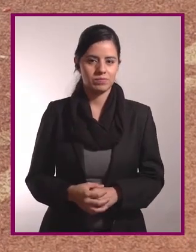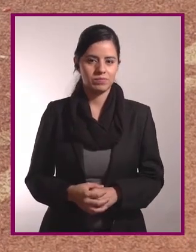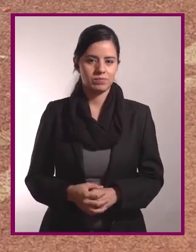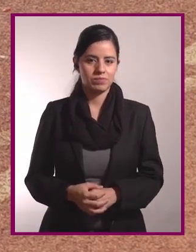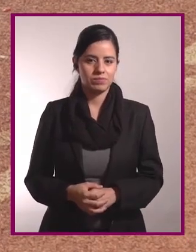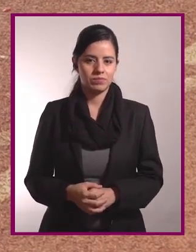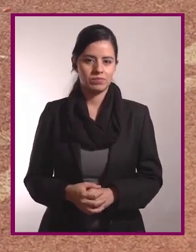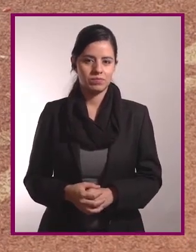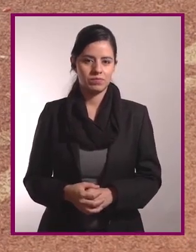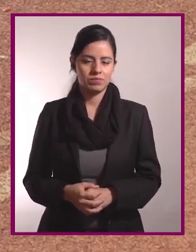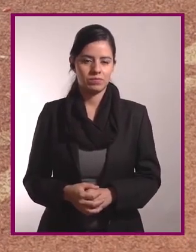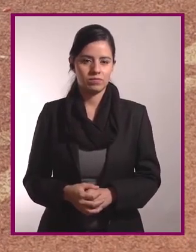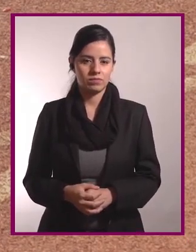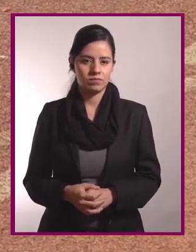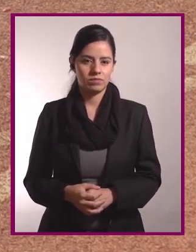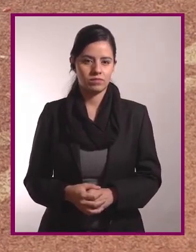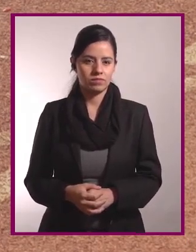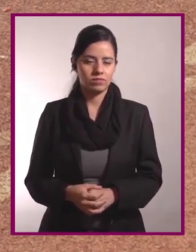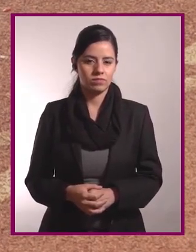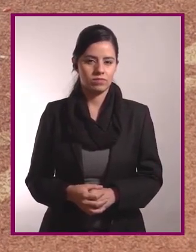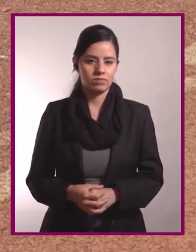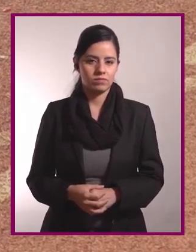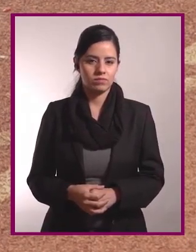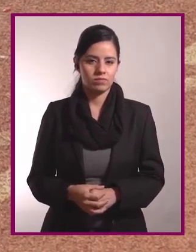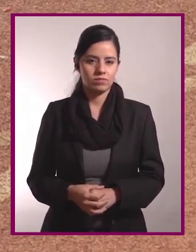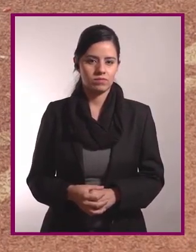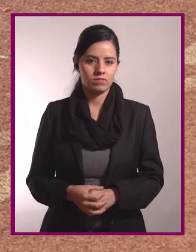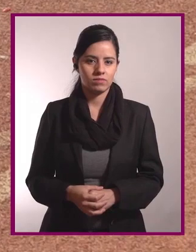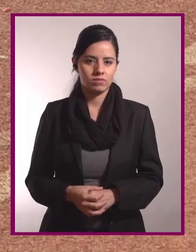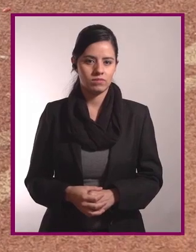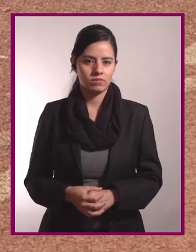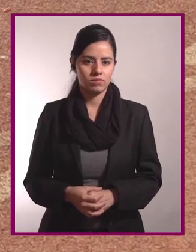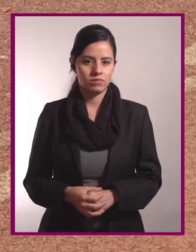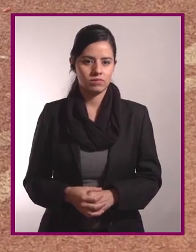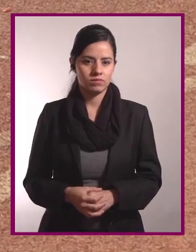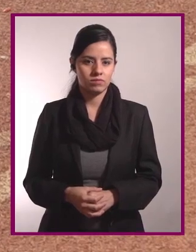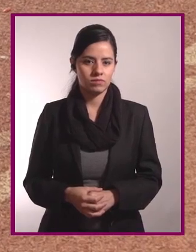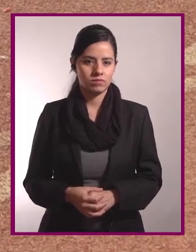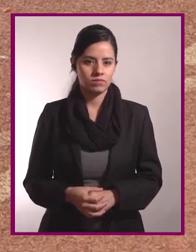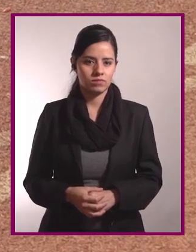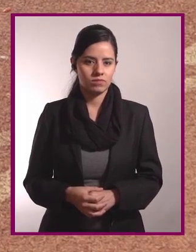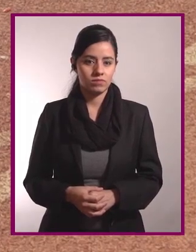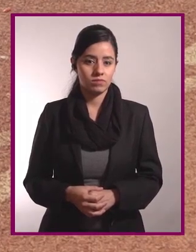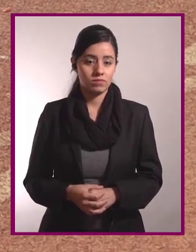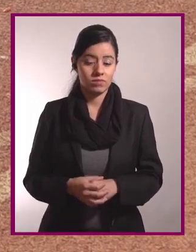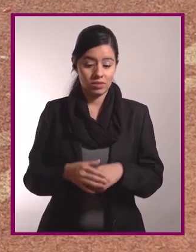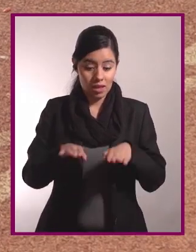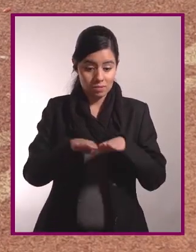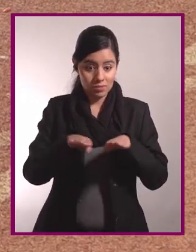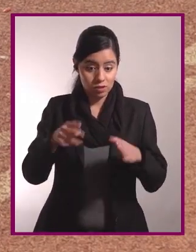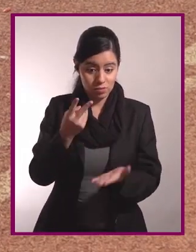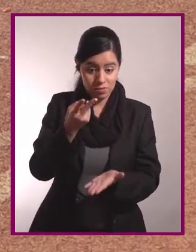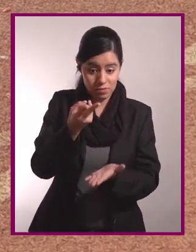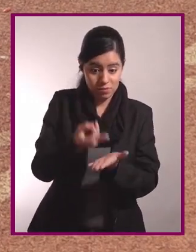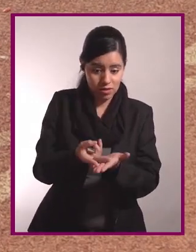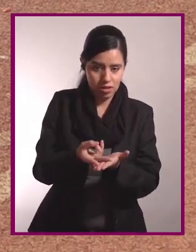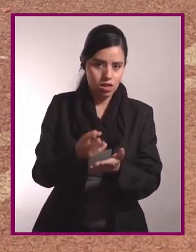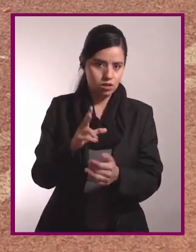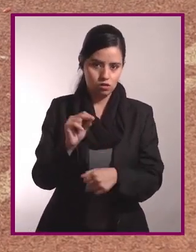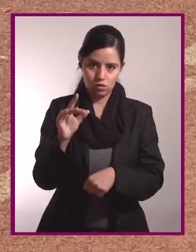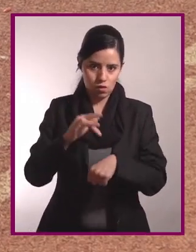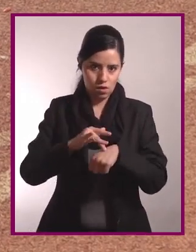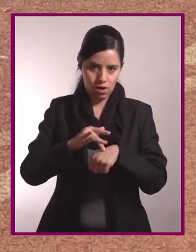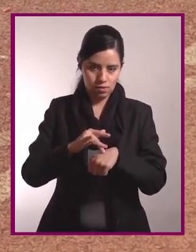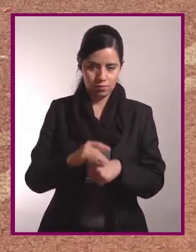estiramos las piernas y levantamos. Las piernas estiradas, levantamos